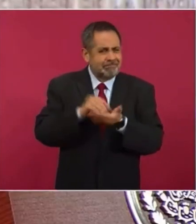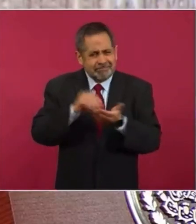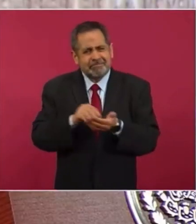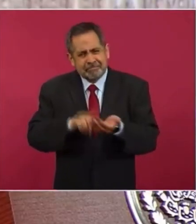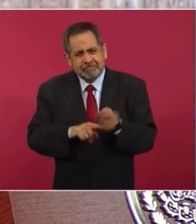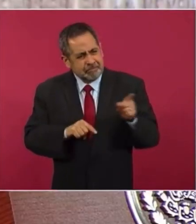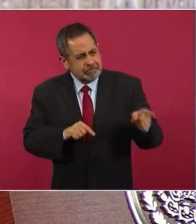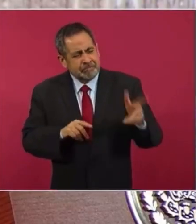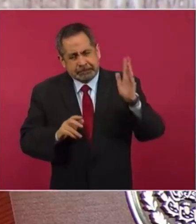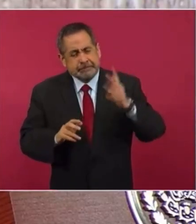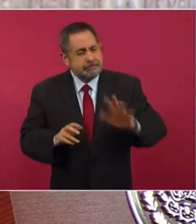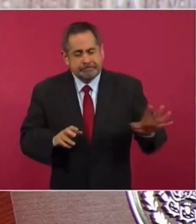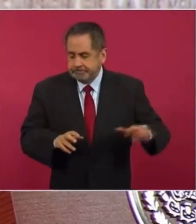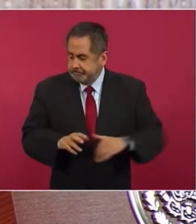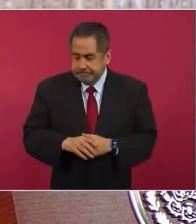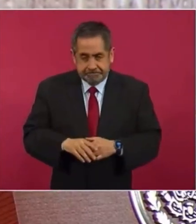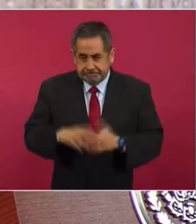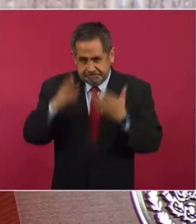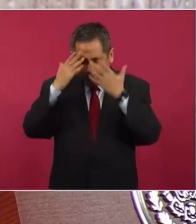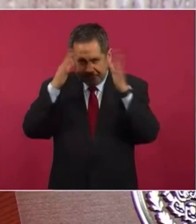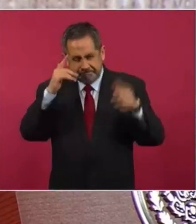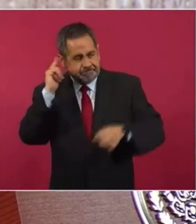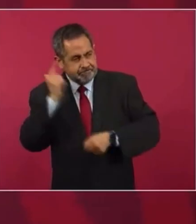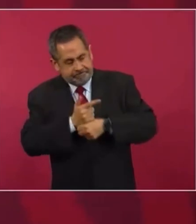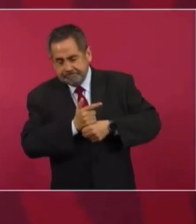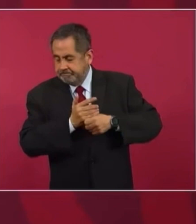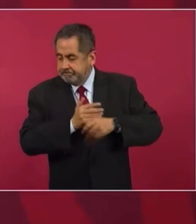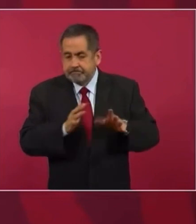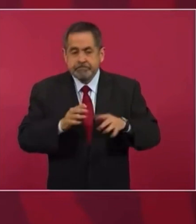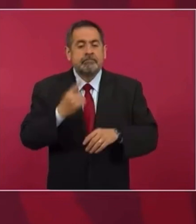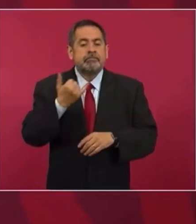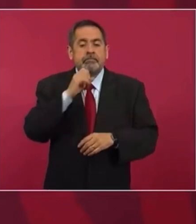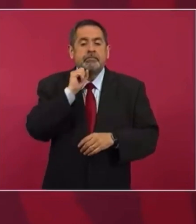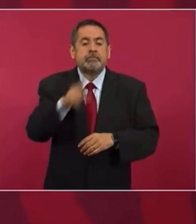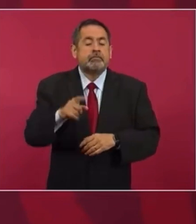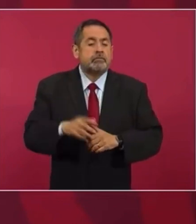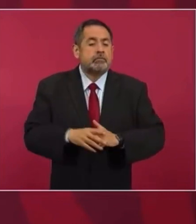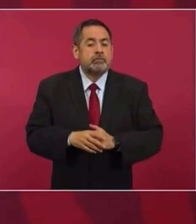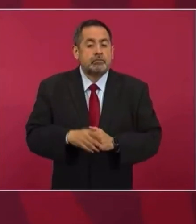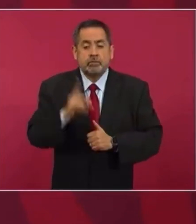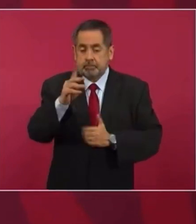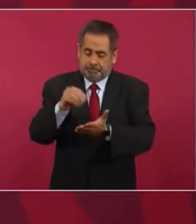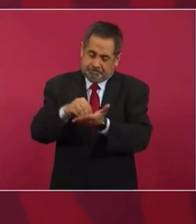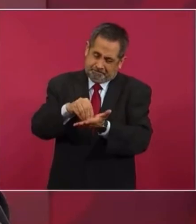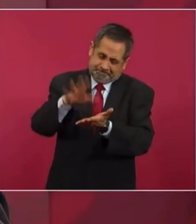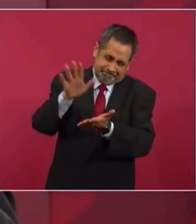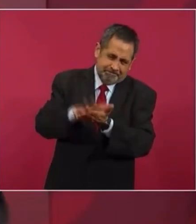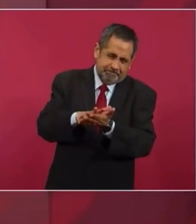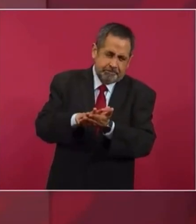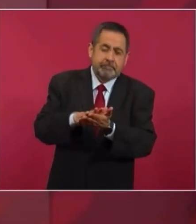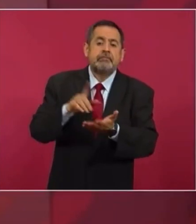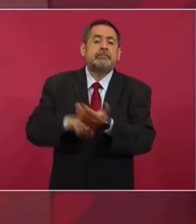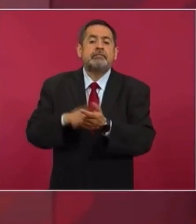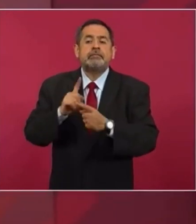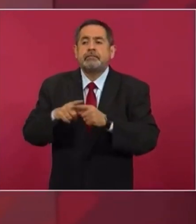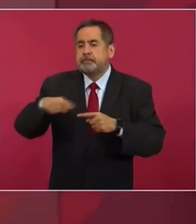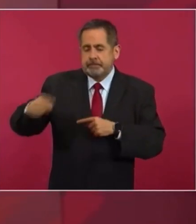Y dejar establecido que sólo siendo buenos